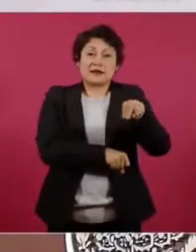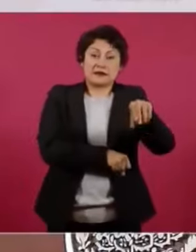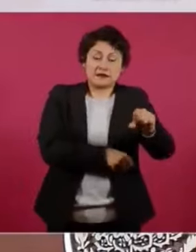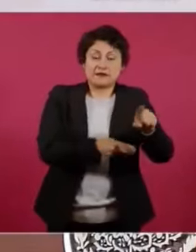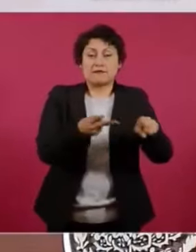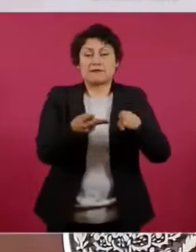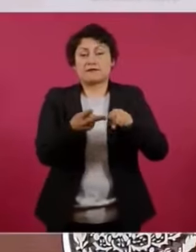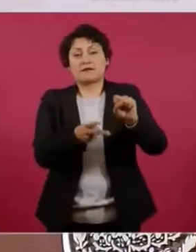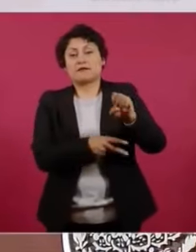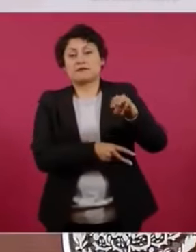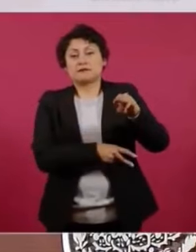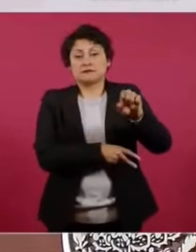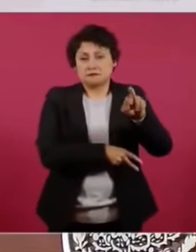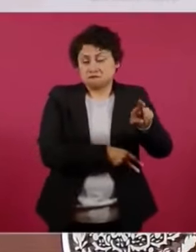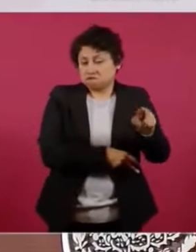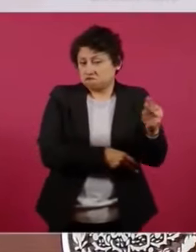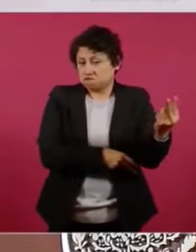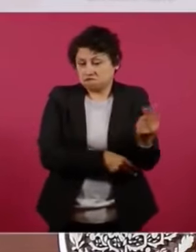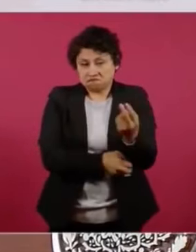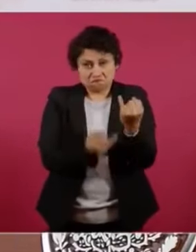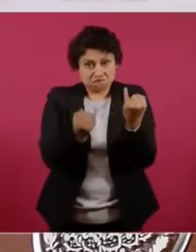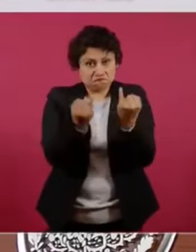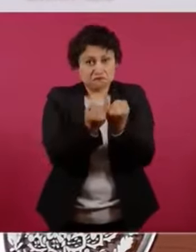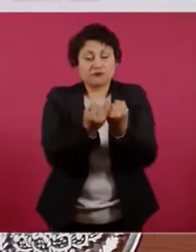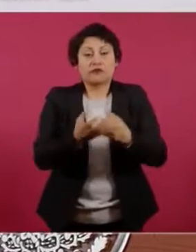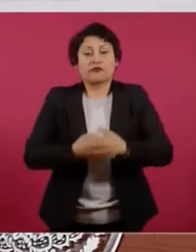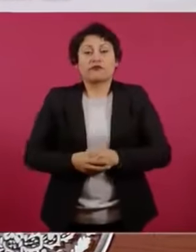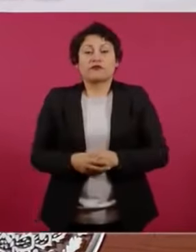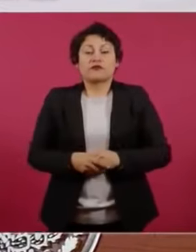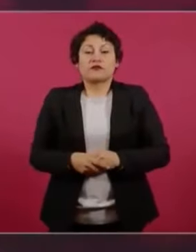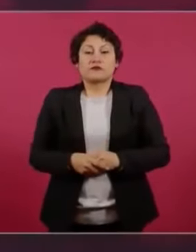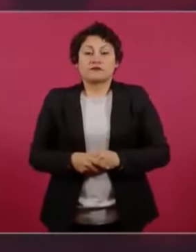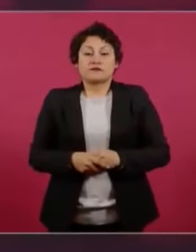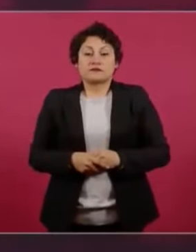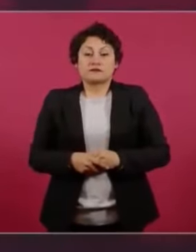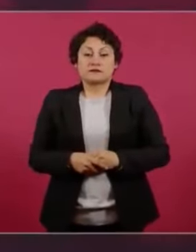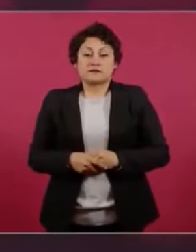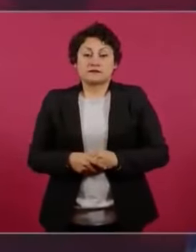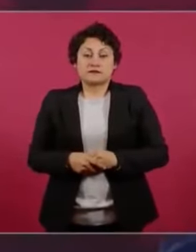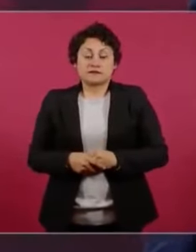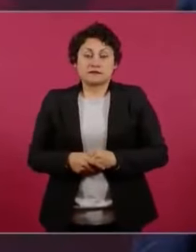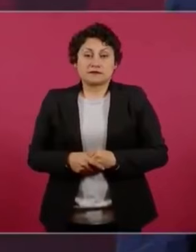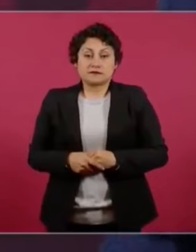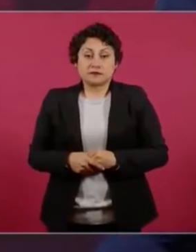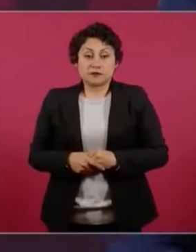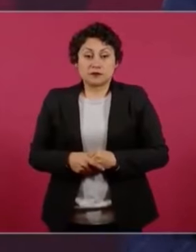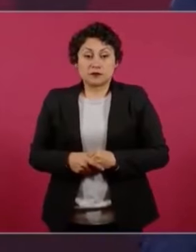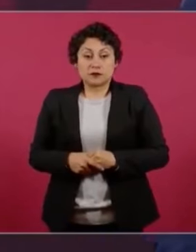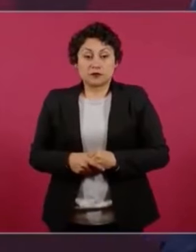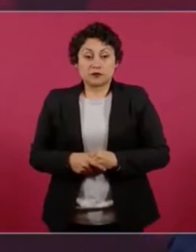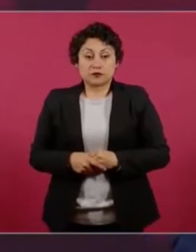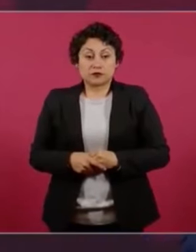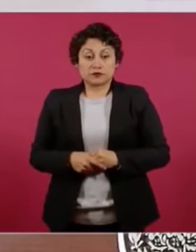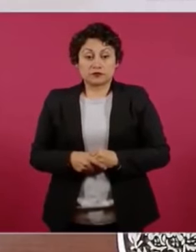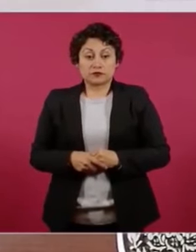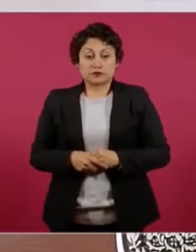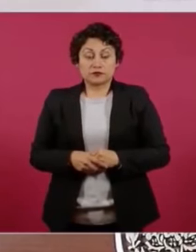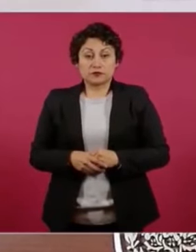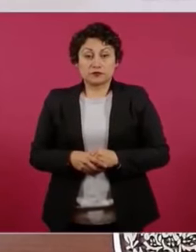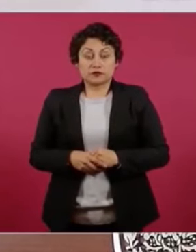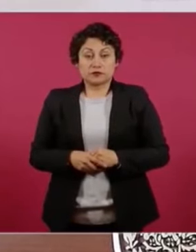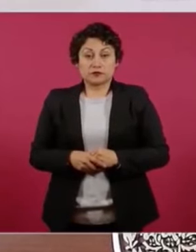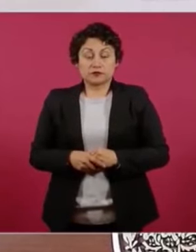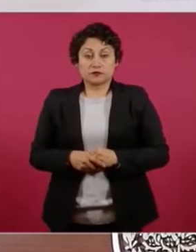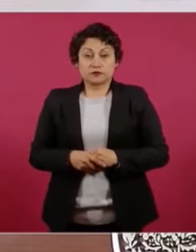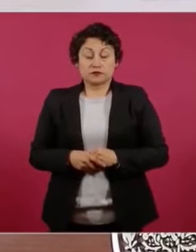Y acerca de temas como el